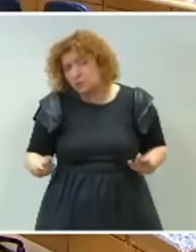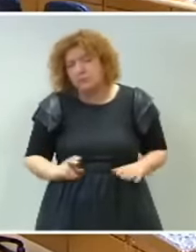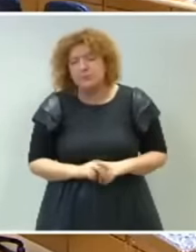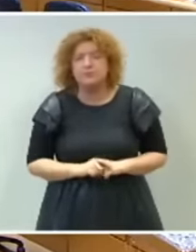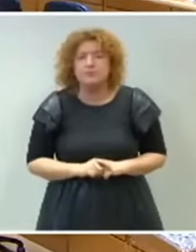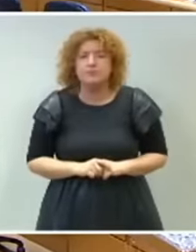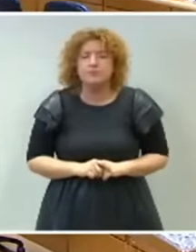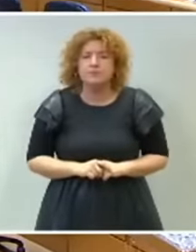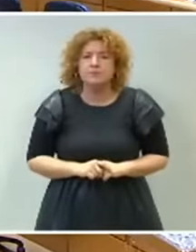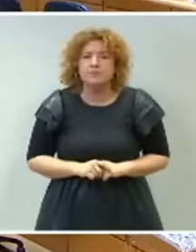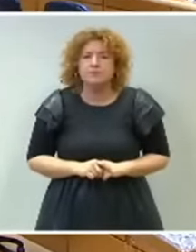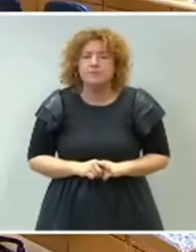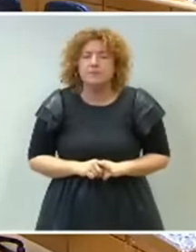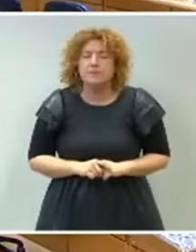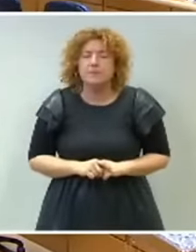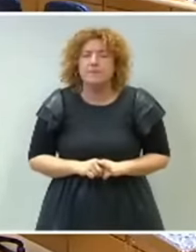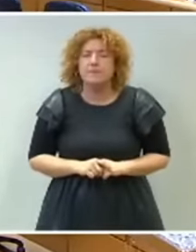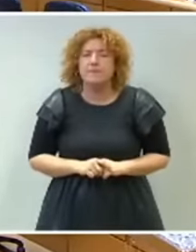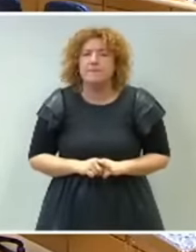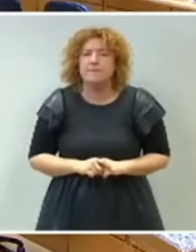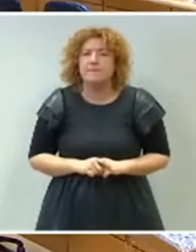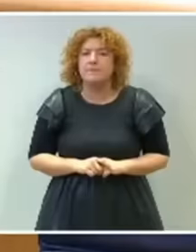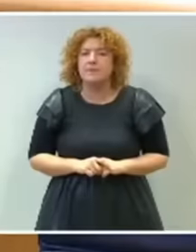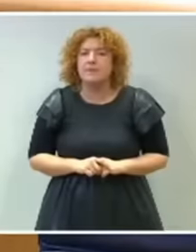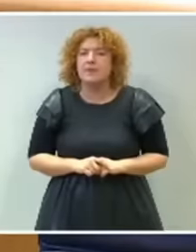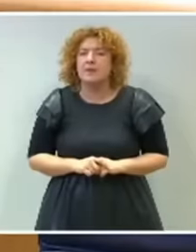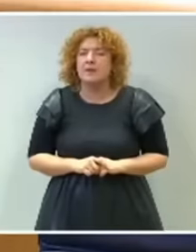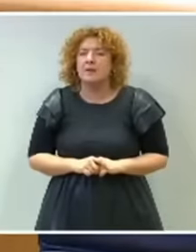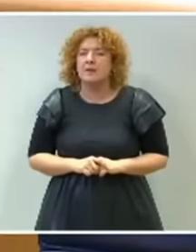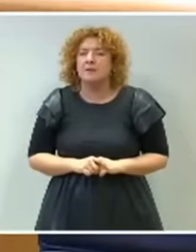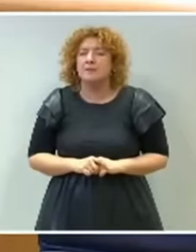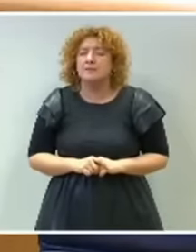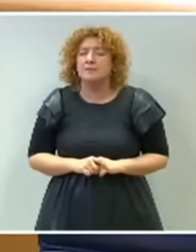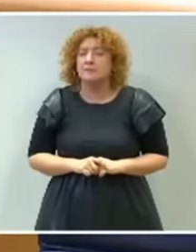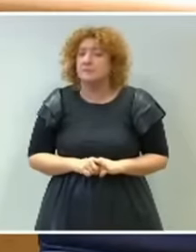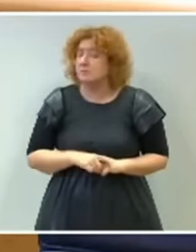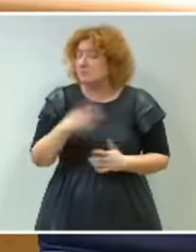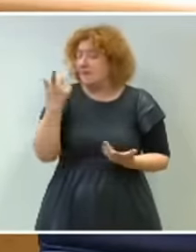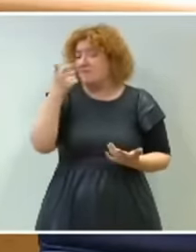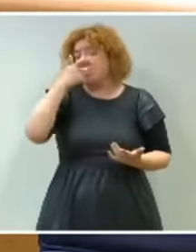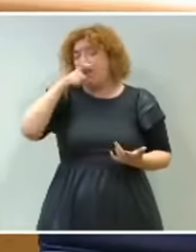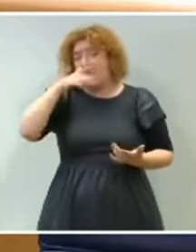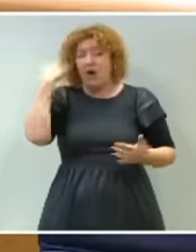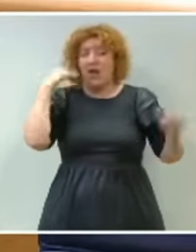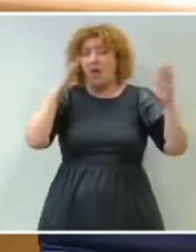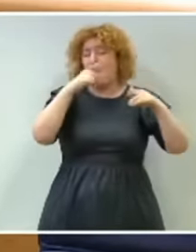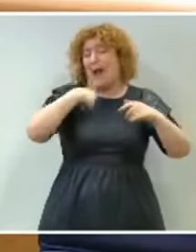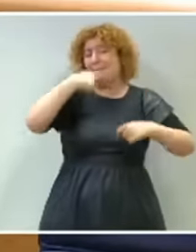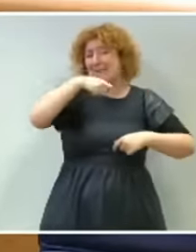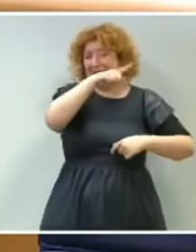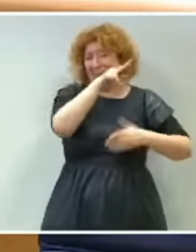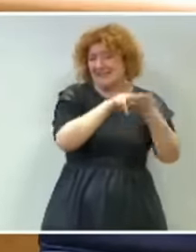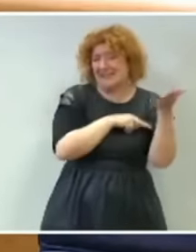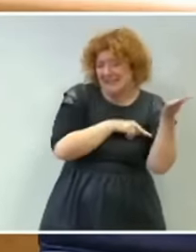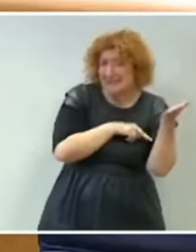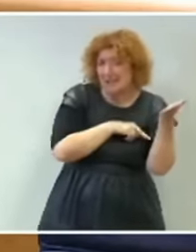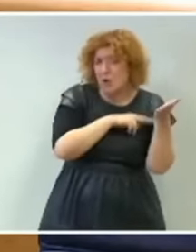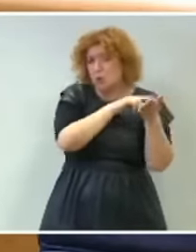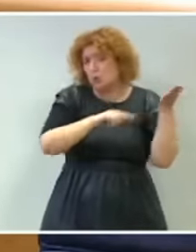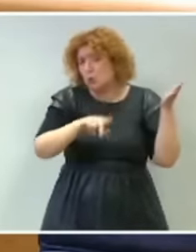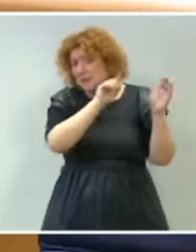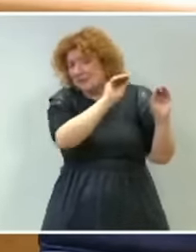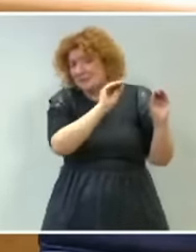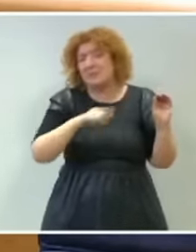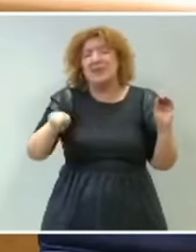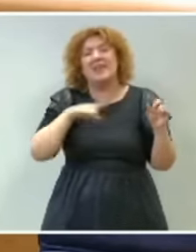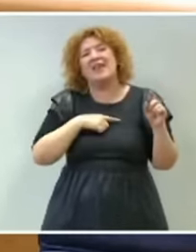¿Conocía el señor Feijóo que, mientras que él era presidente, la empresa de la que era directiva su